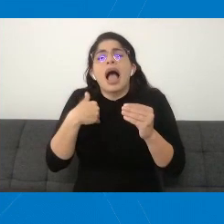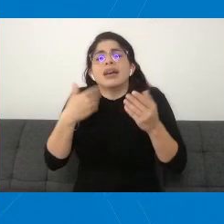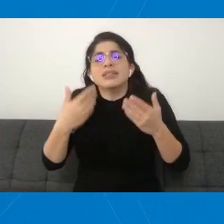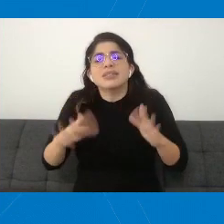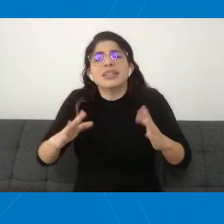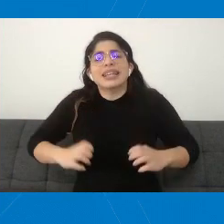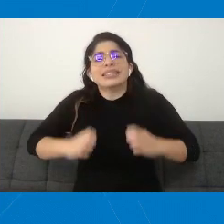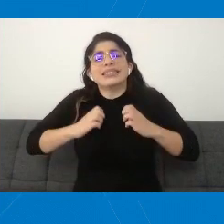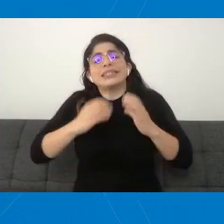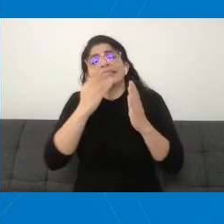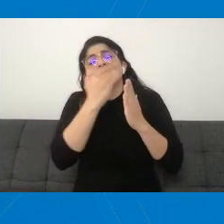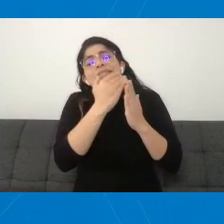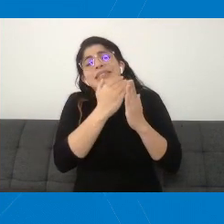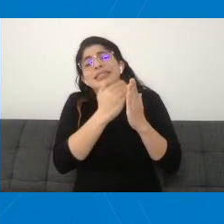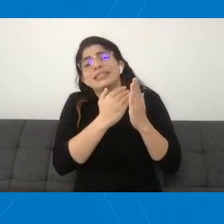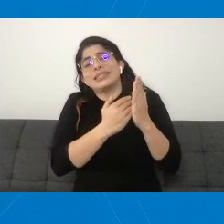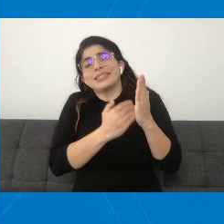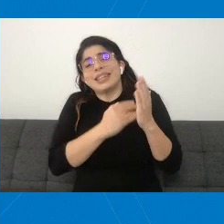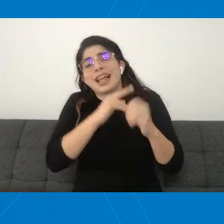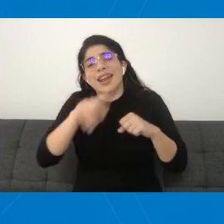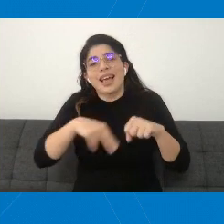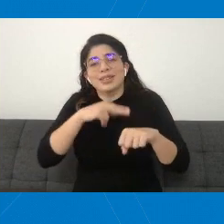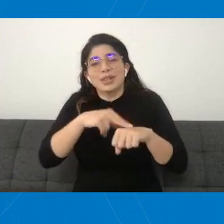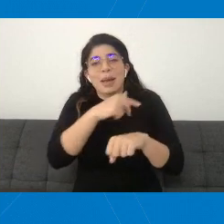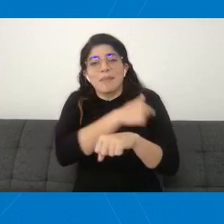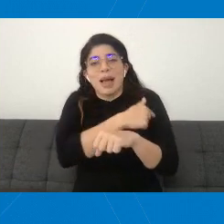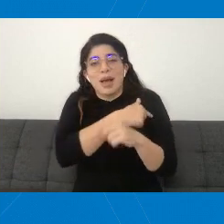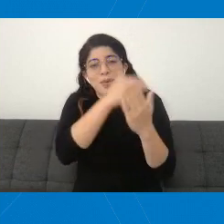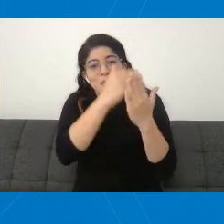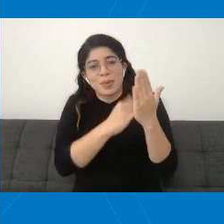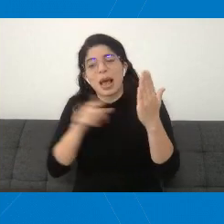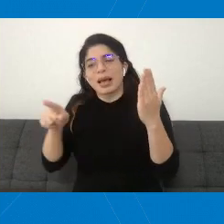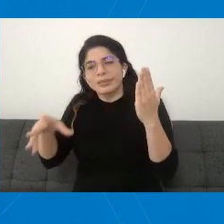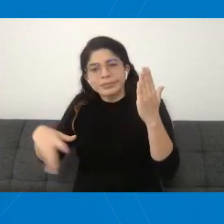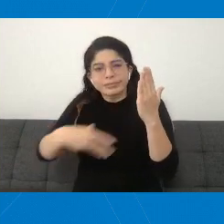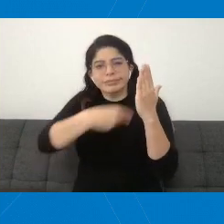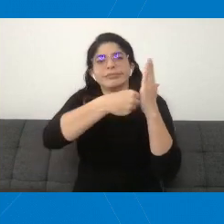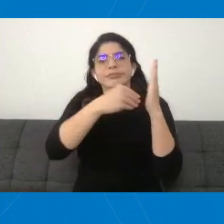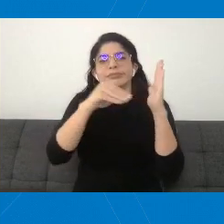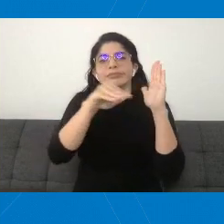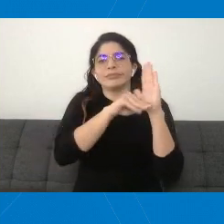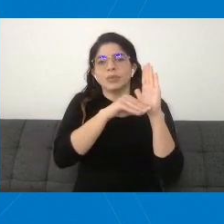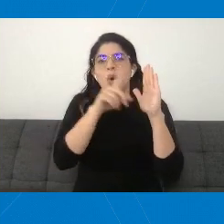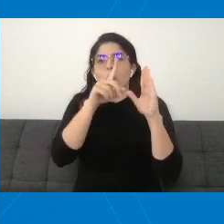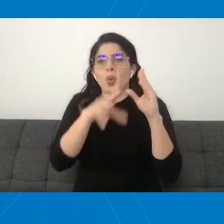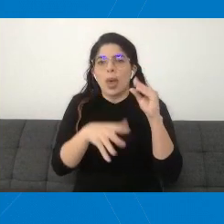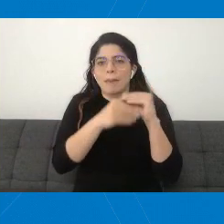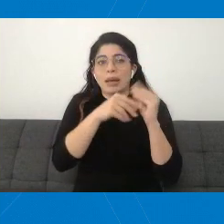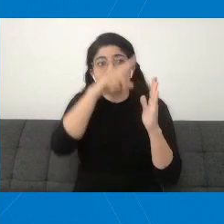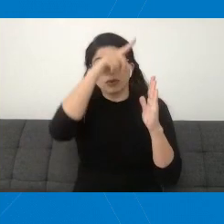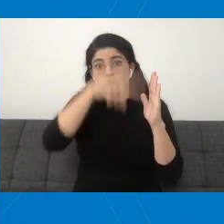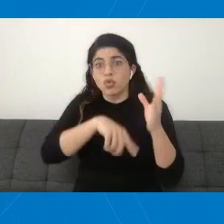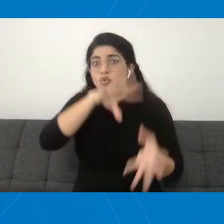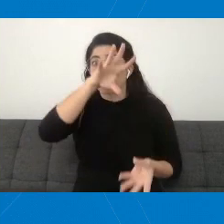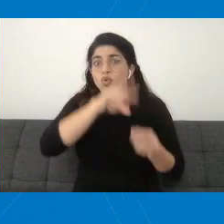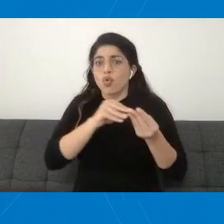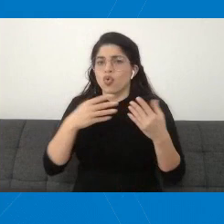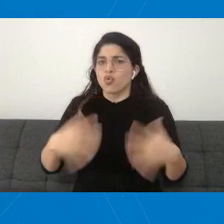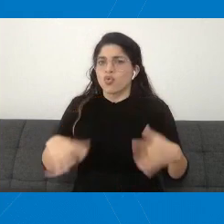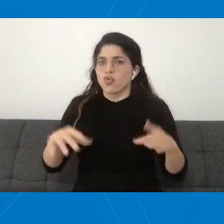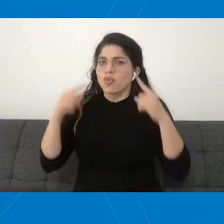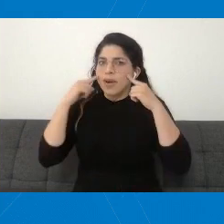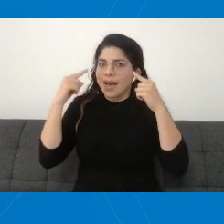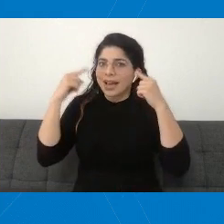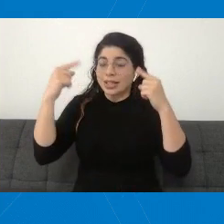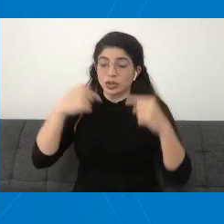existen en el esquema nacional de vacunación y que en resumen son una historia de éxito. Yo